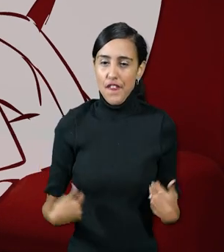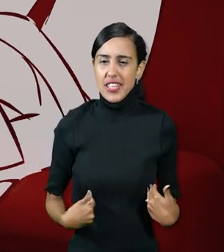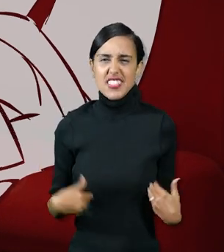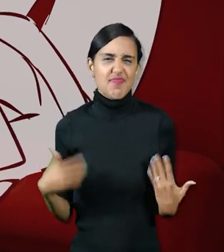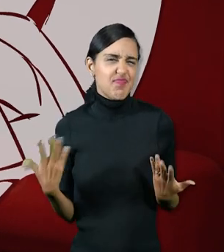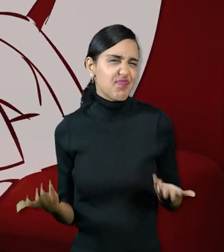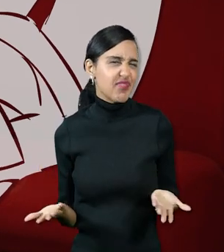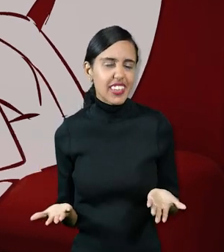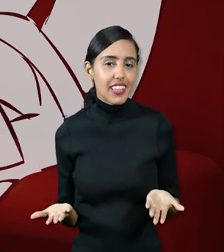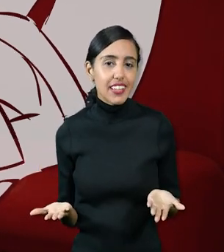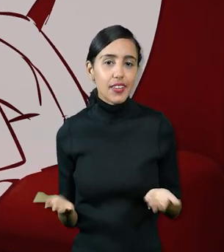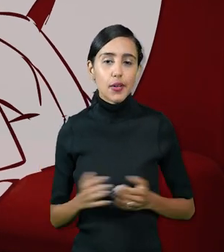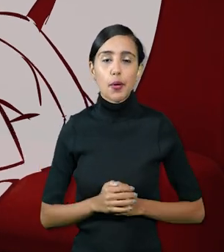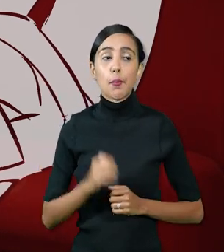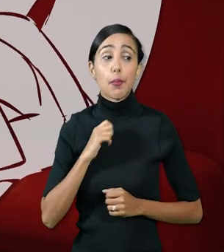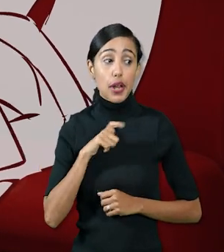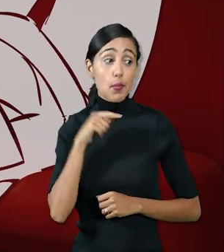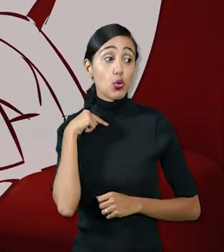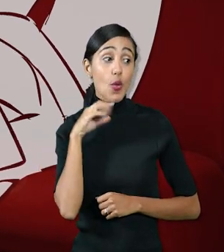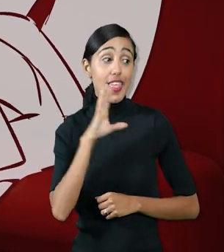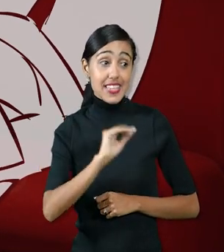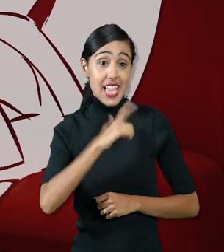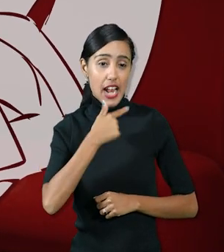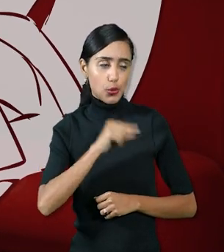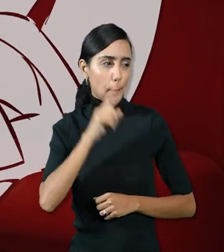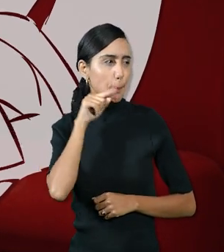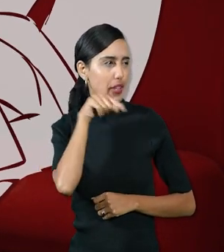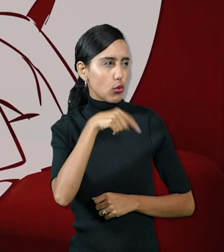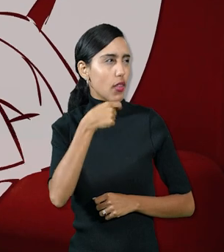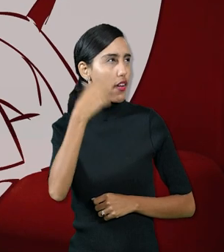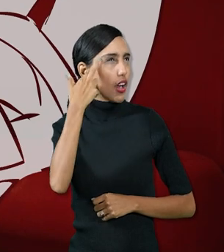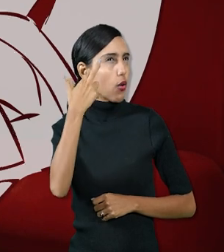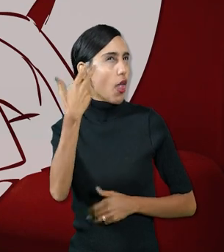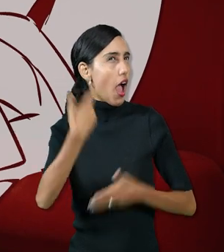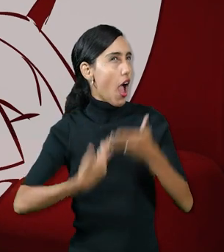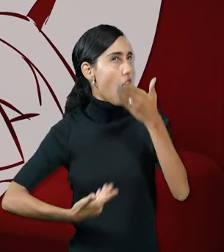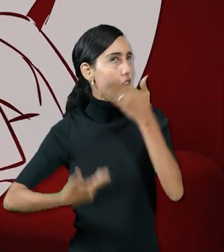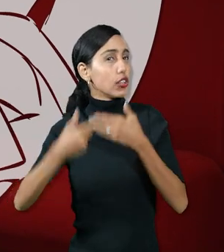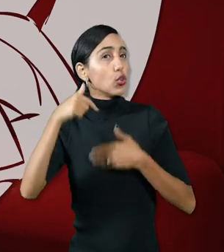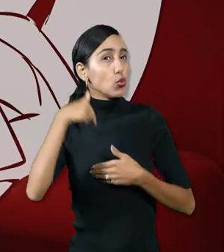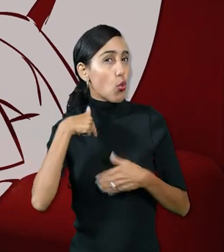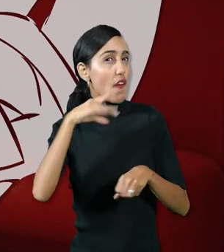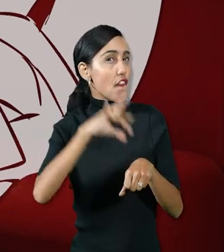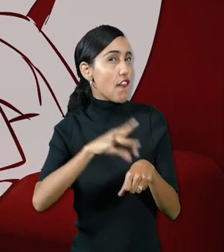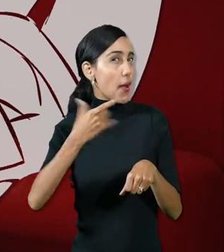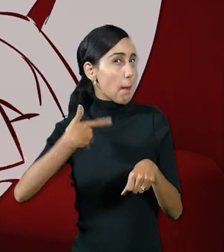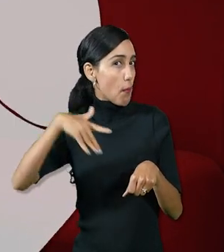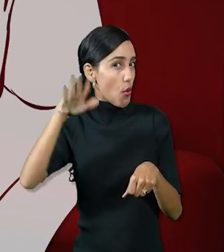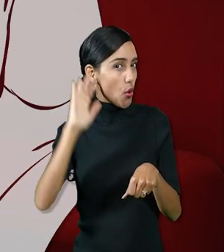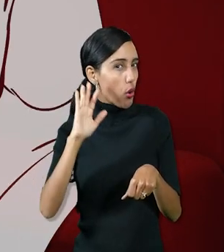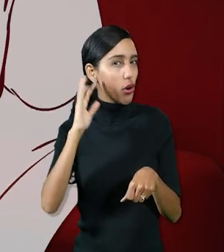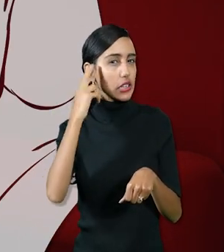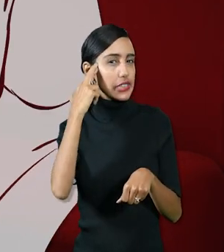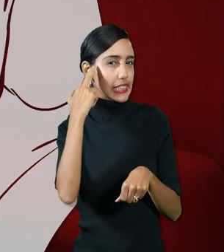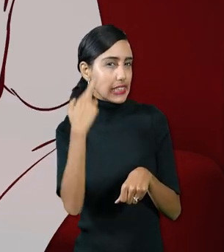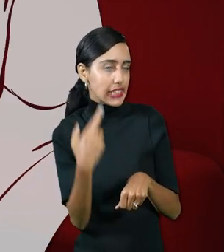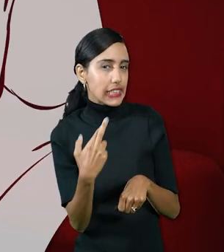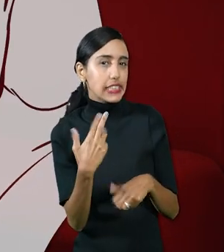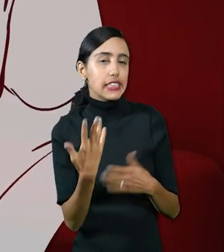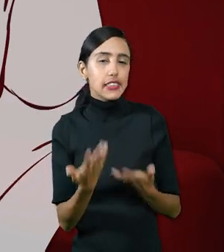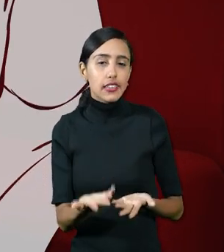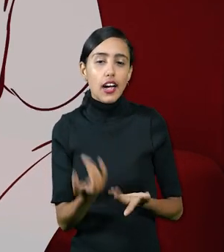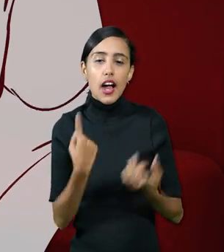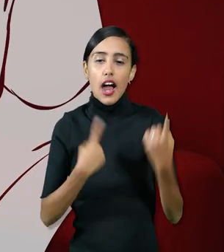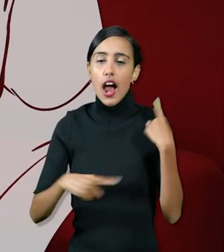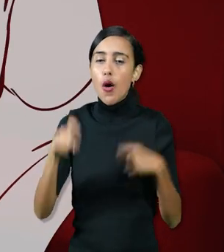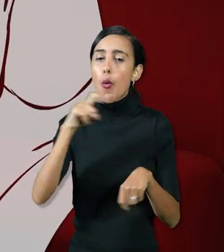consiste? le dices al actor trata de recordar cómo es cuando tú estabas enfermo alguna vez en